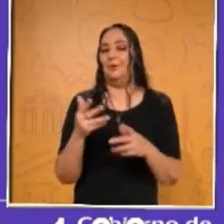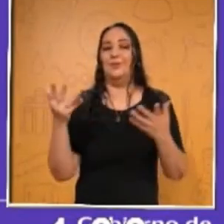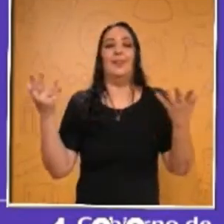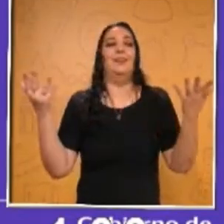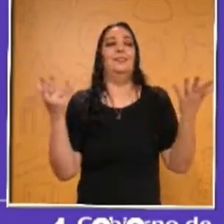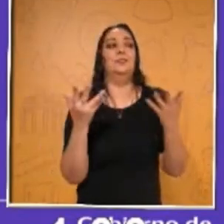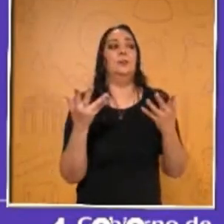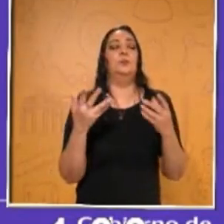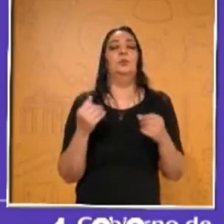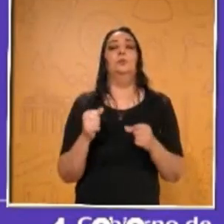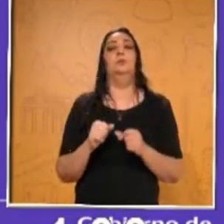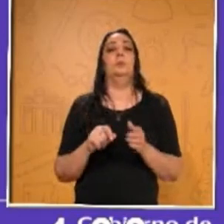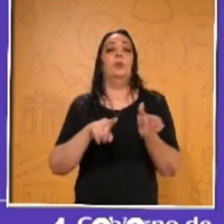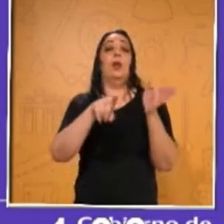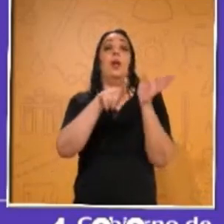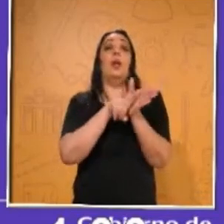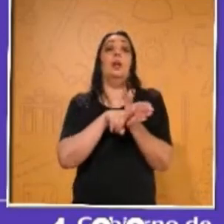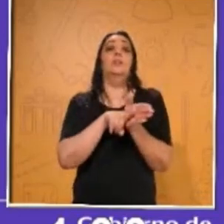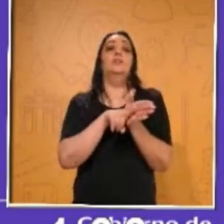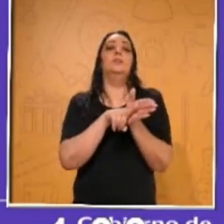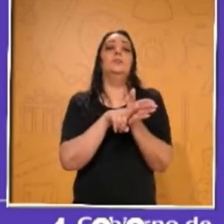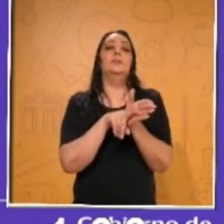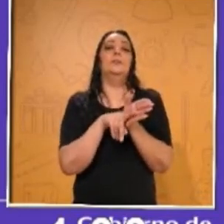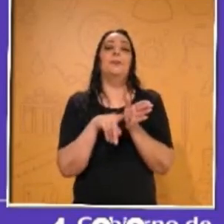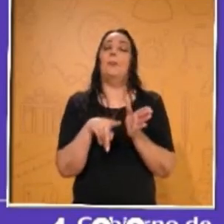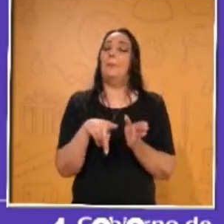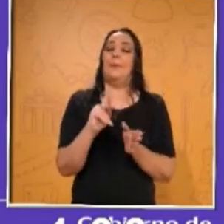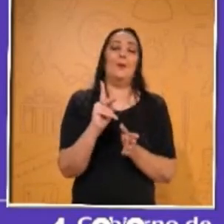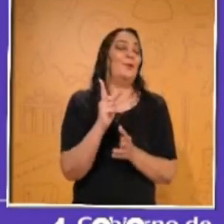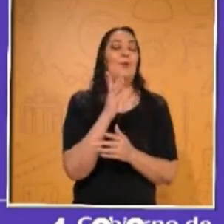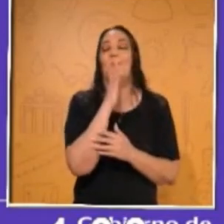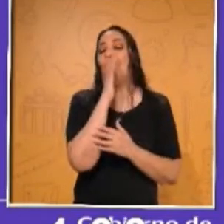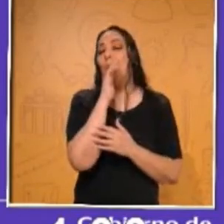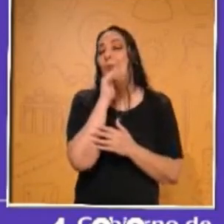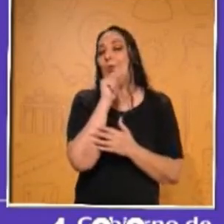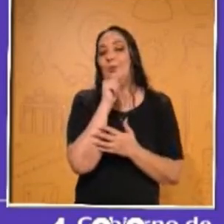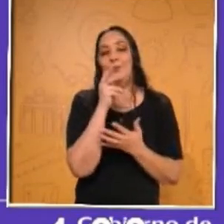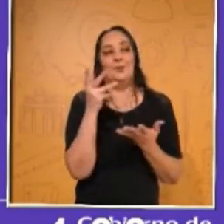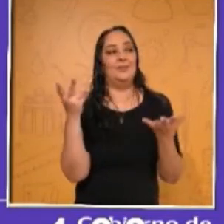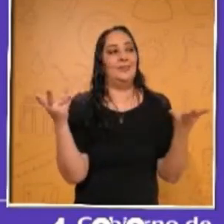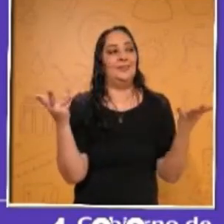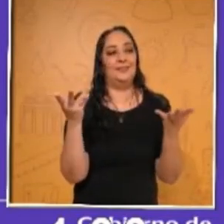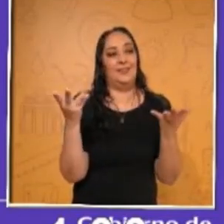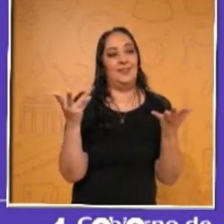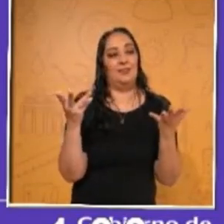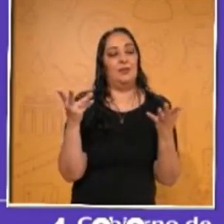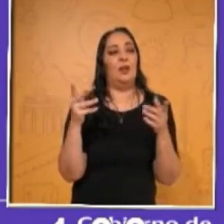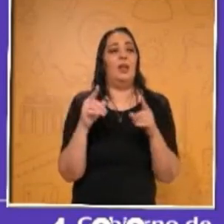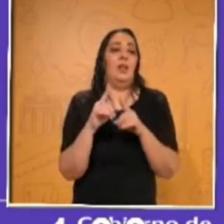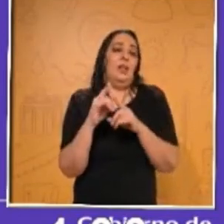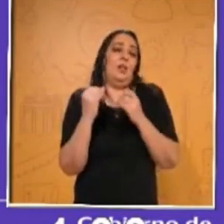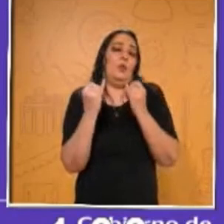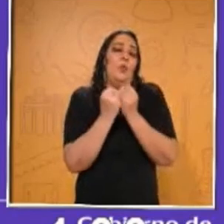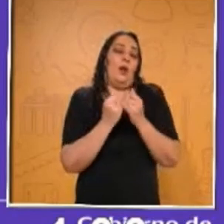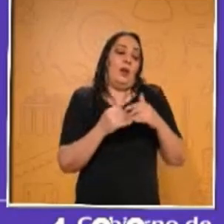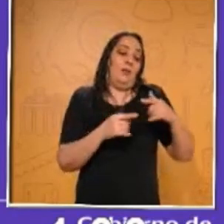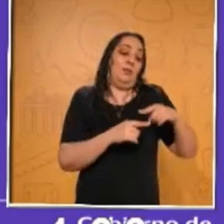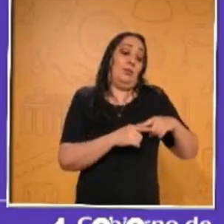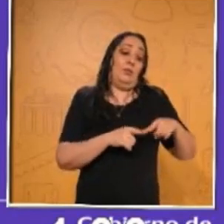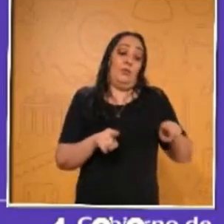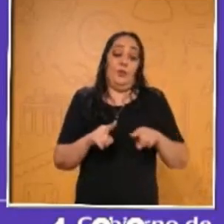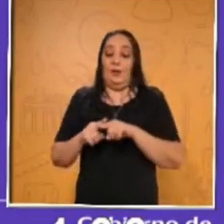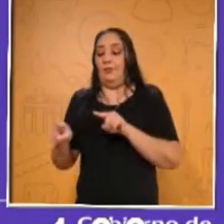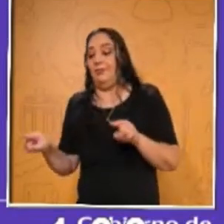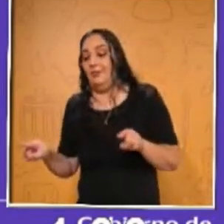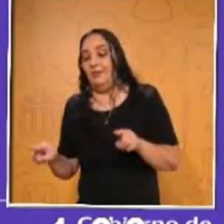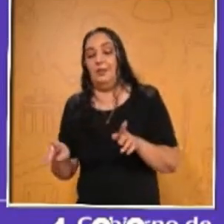una resta, pero no se puede realizar una resta así. Por eso, tú los vas a acomodar acá de